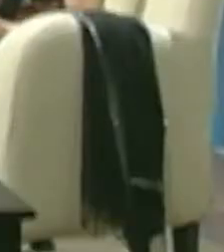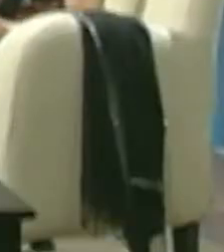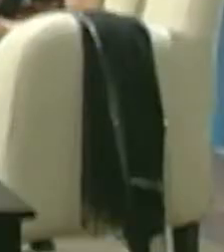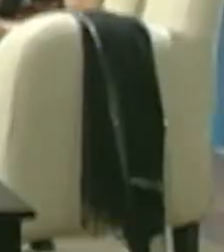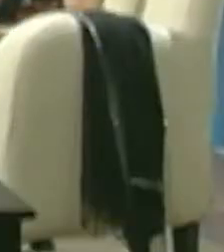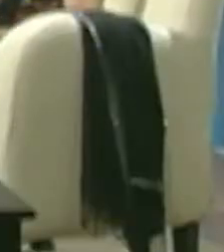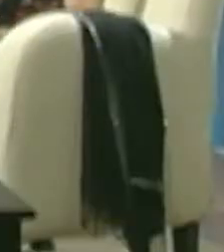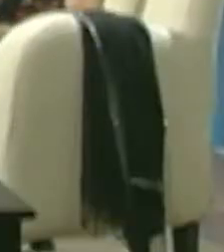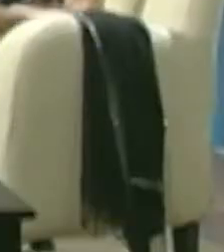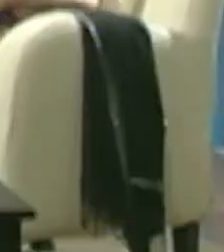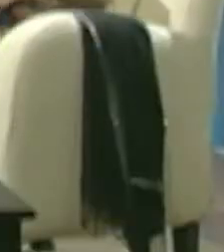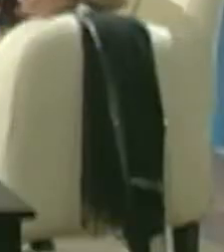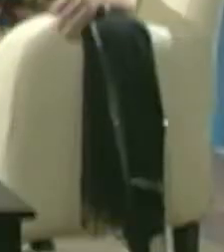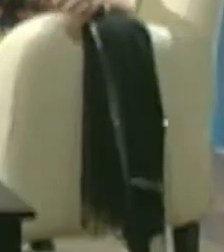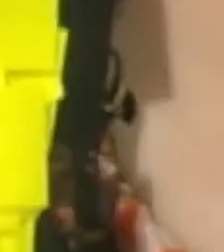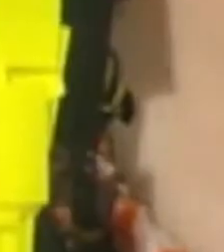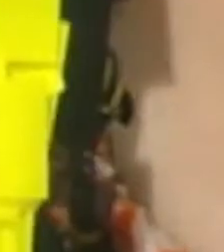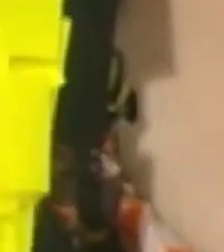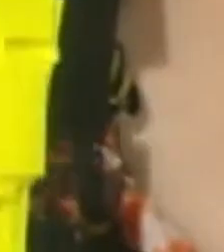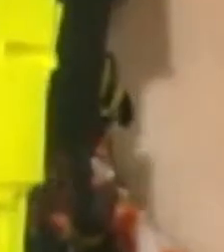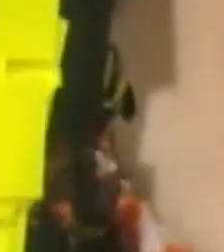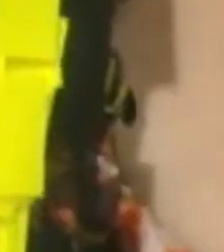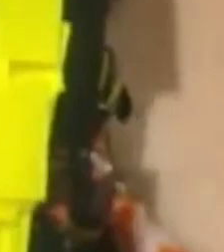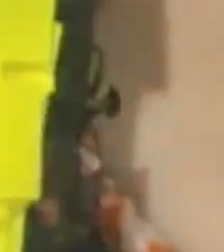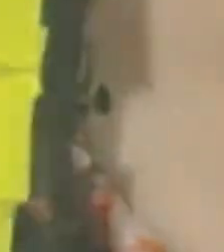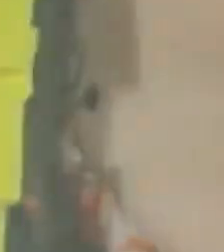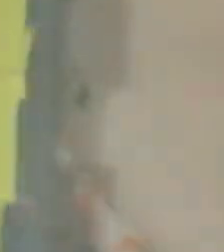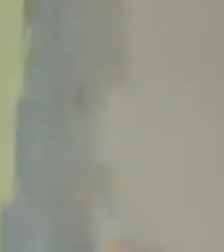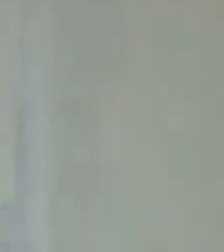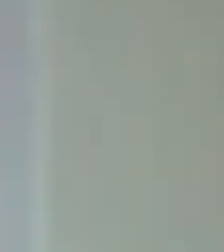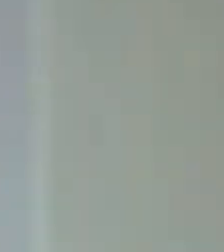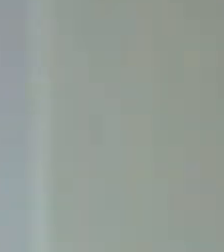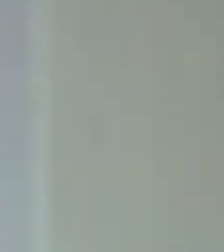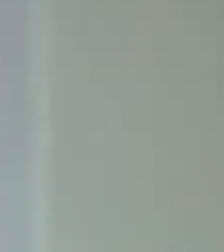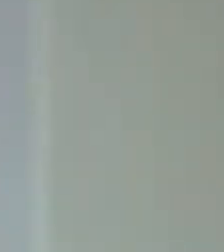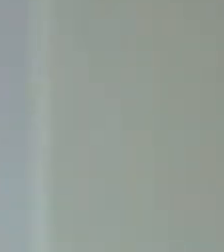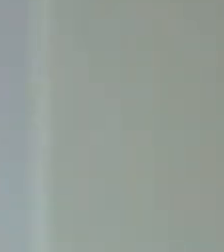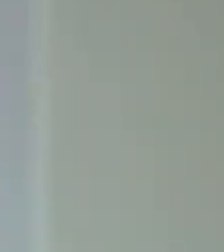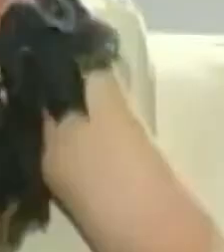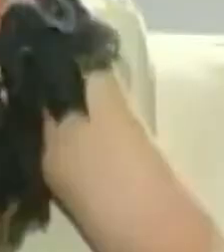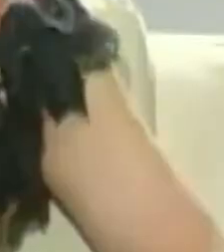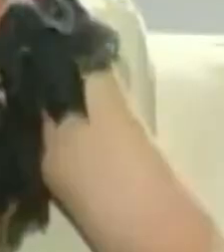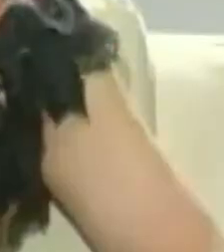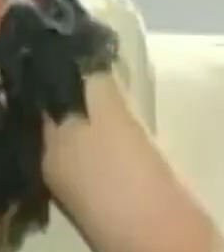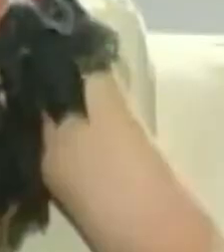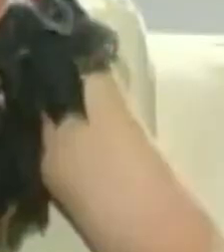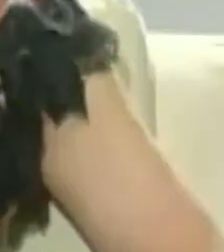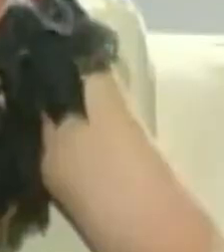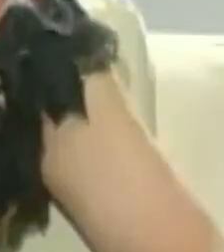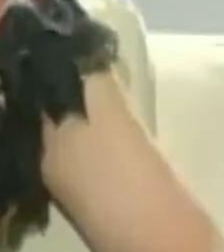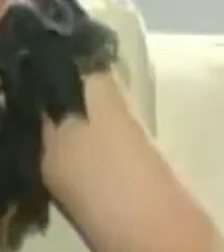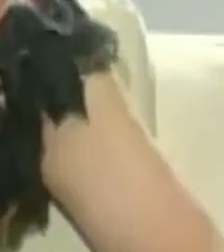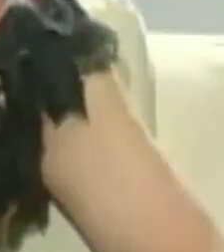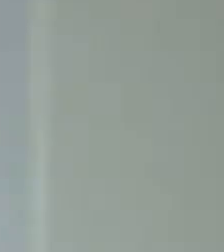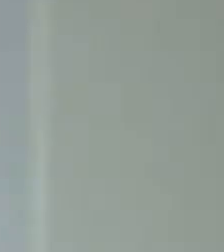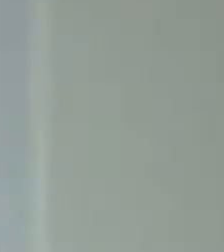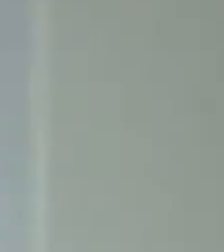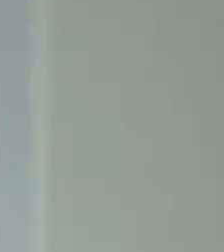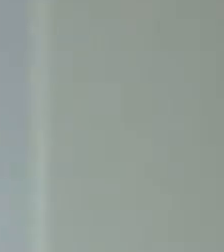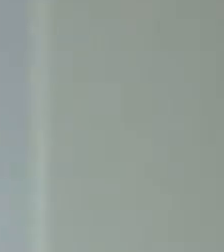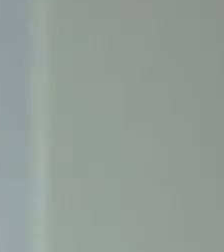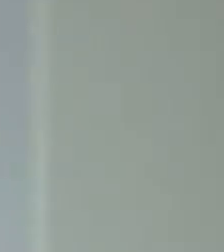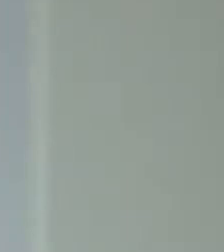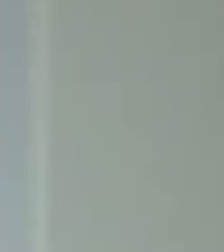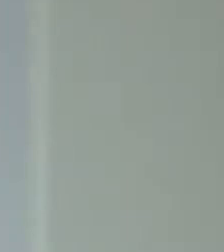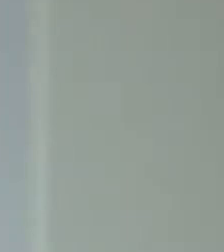una mujer de letras. Realmente ha abarcado todos los géneros. Claro que cuando ya escribes tú le das vuelo y te lanzas